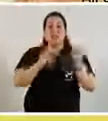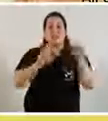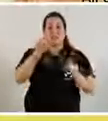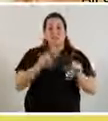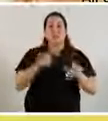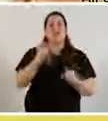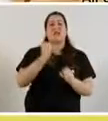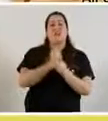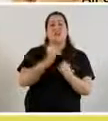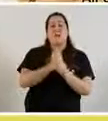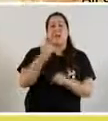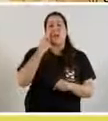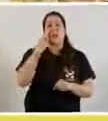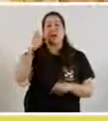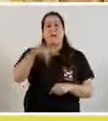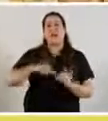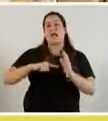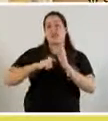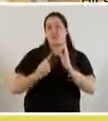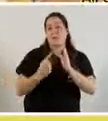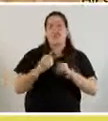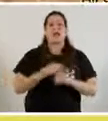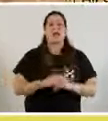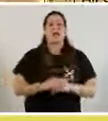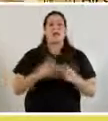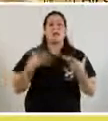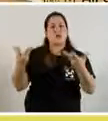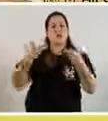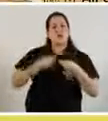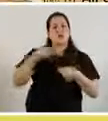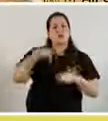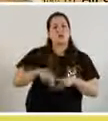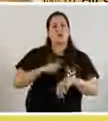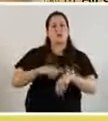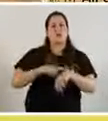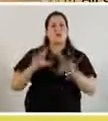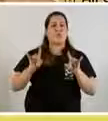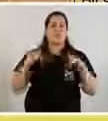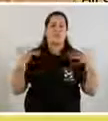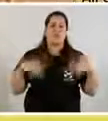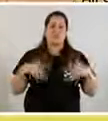que vienen a la Ciudad de Buenos Aires por ayudarnos en este tan difícil momento.